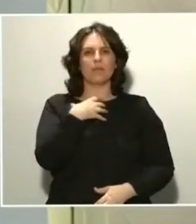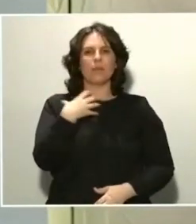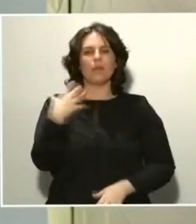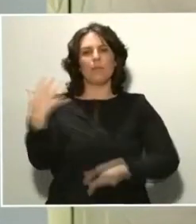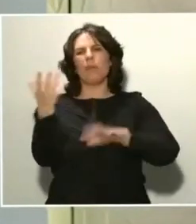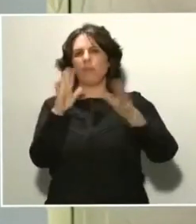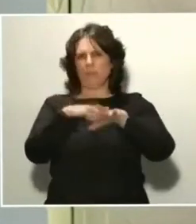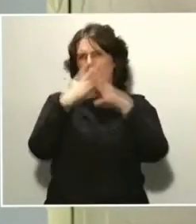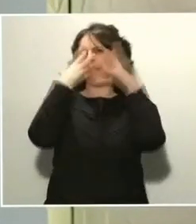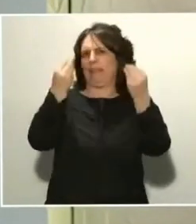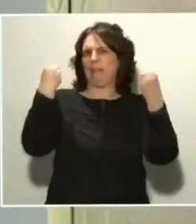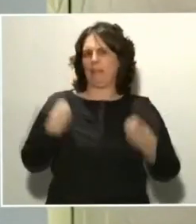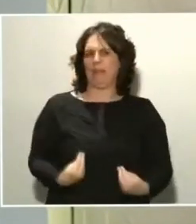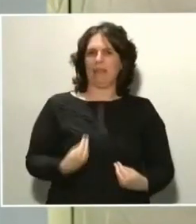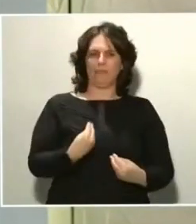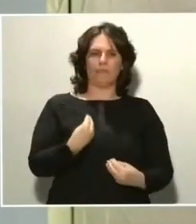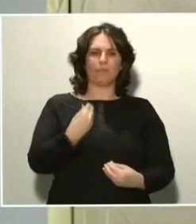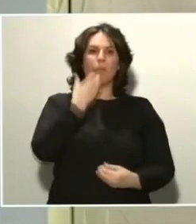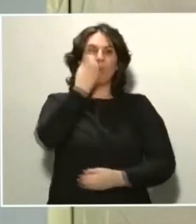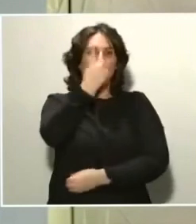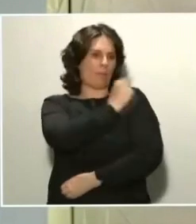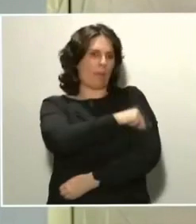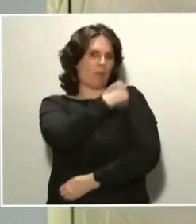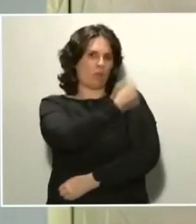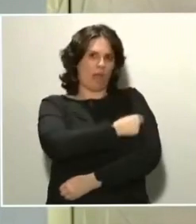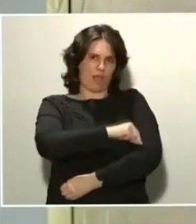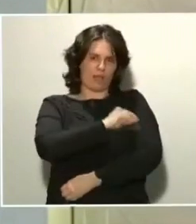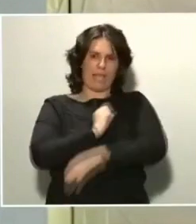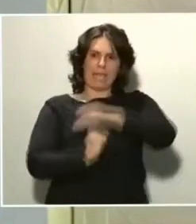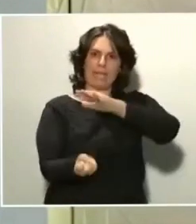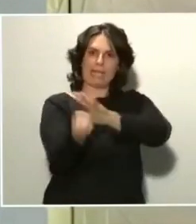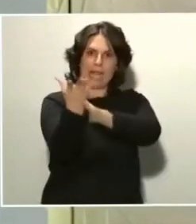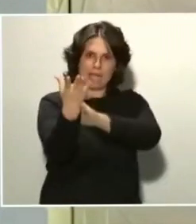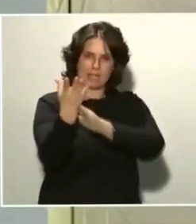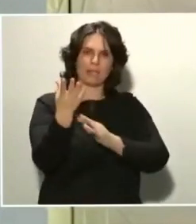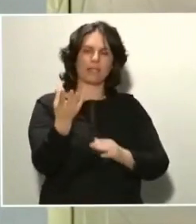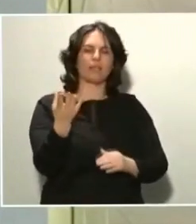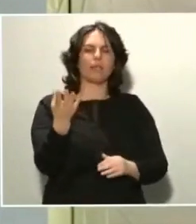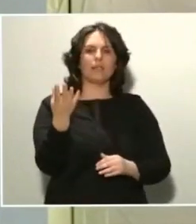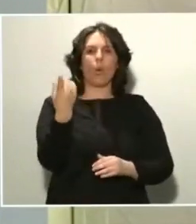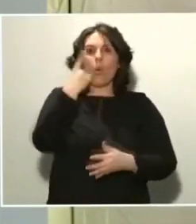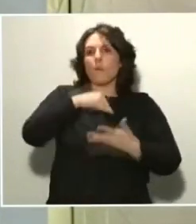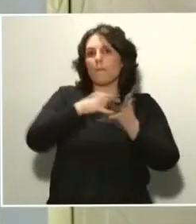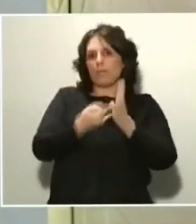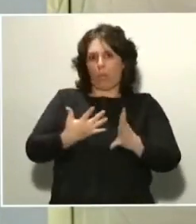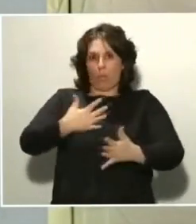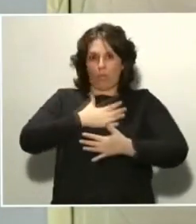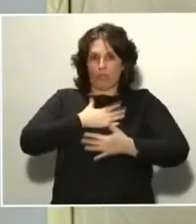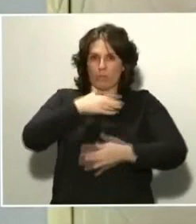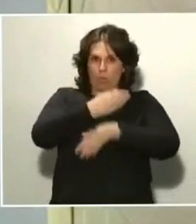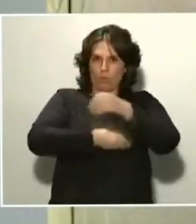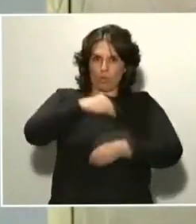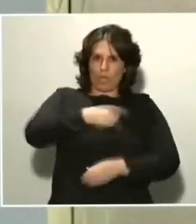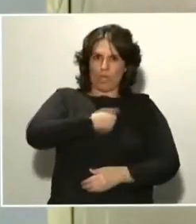para crear una vacuna con el método, digamos, uno de los métodos que estamos utilizando en España, primero hay que